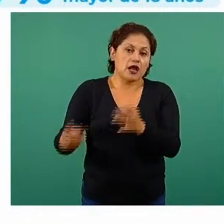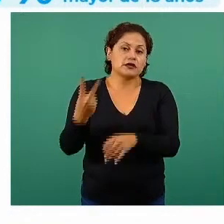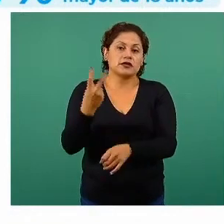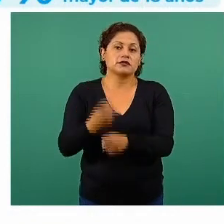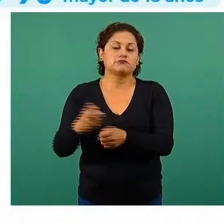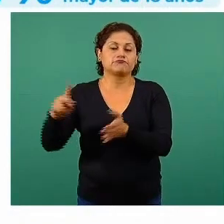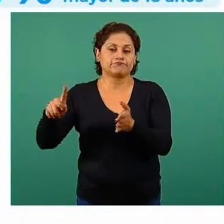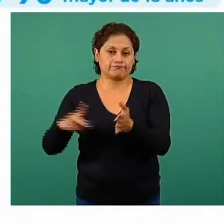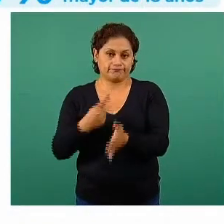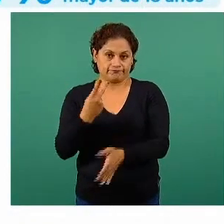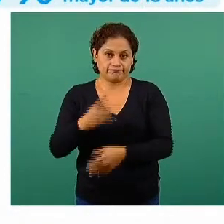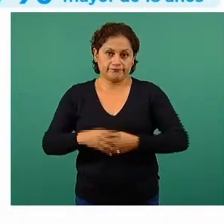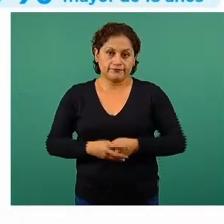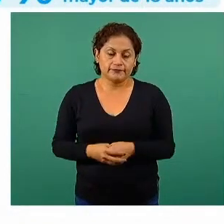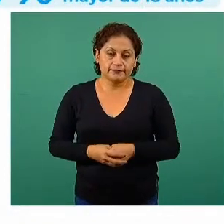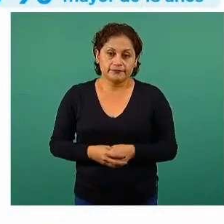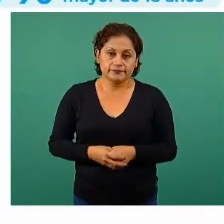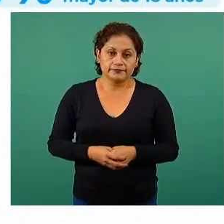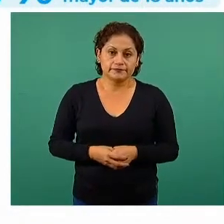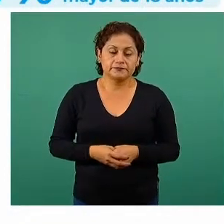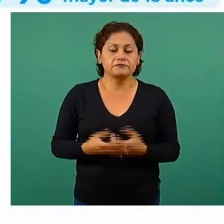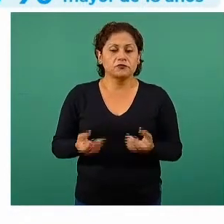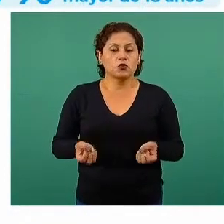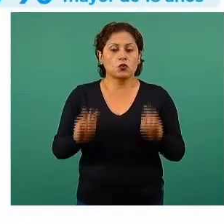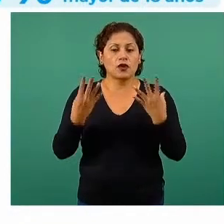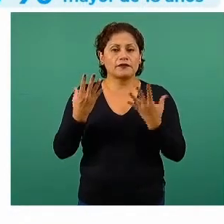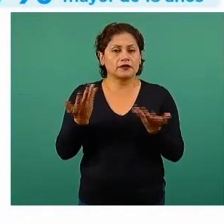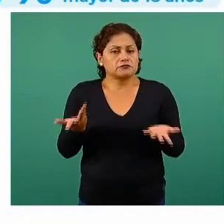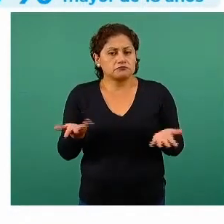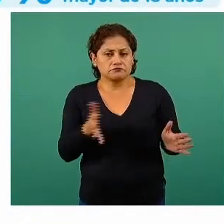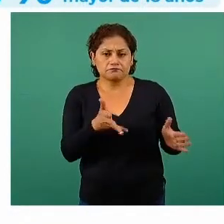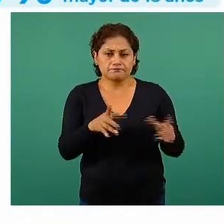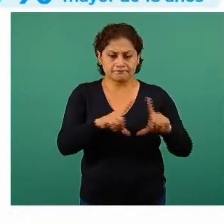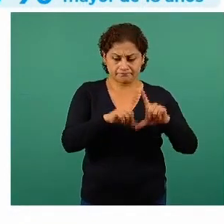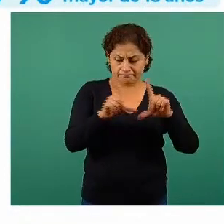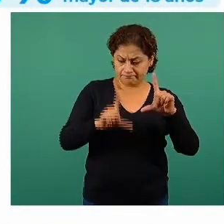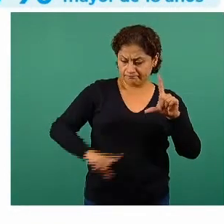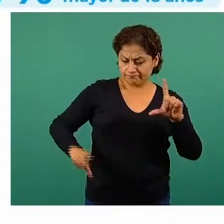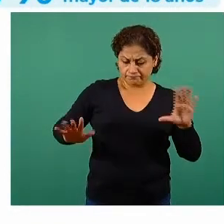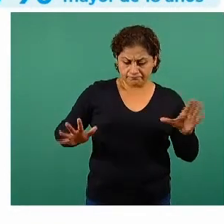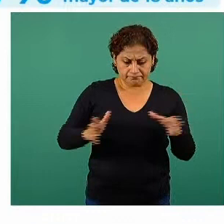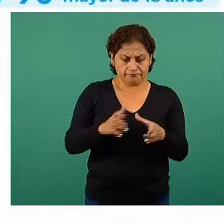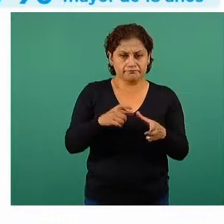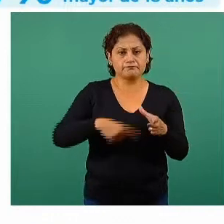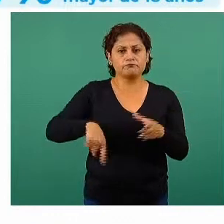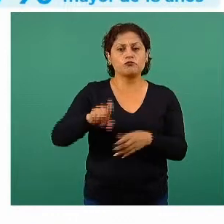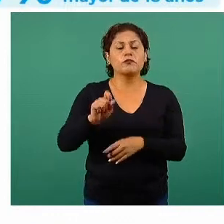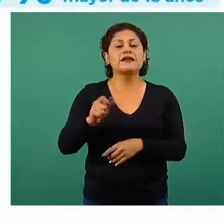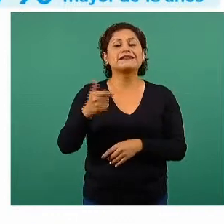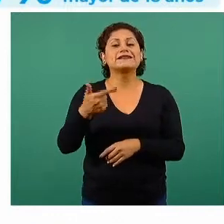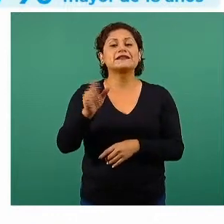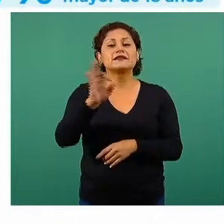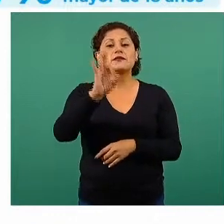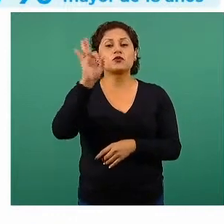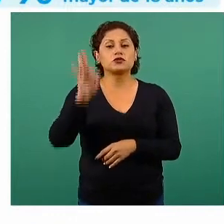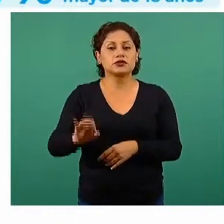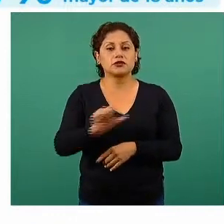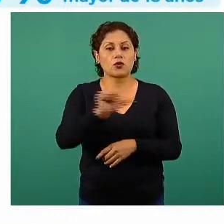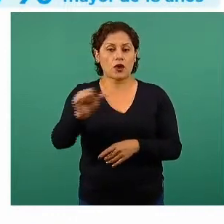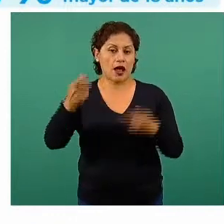al momento. Y esto representa el 27 por ciento de la población mayor de edad de nuestro país.